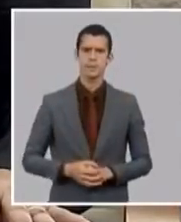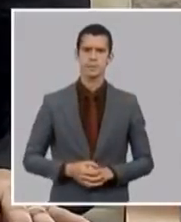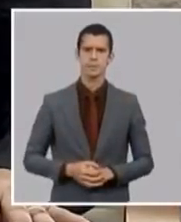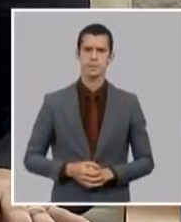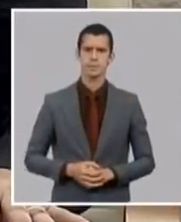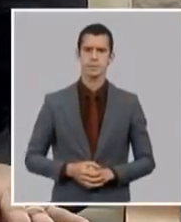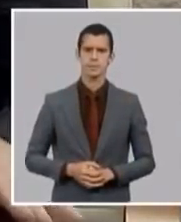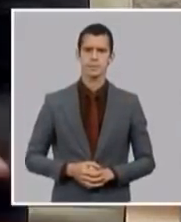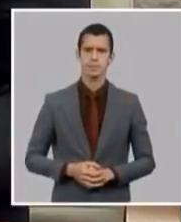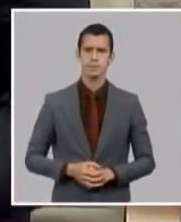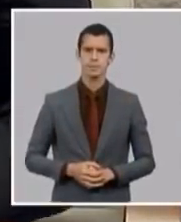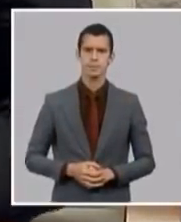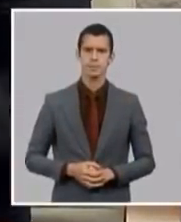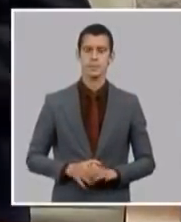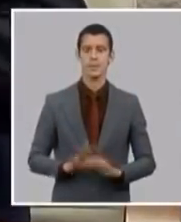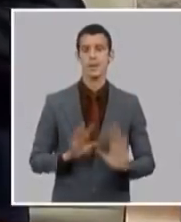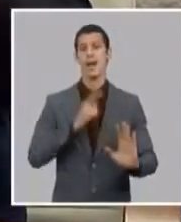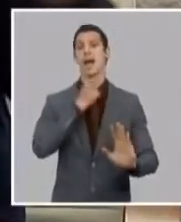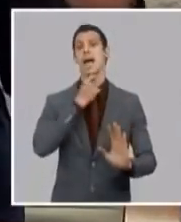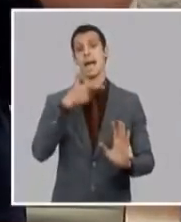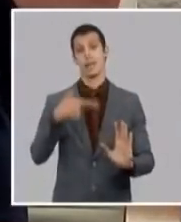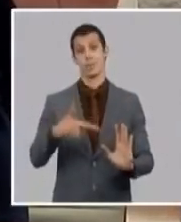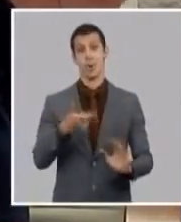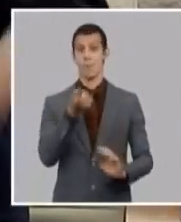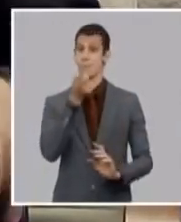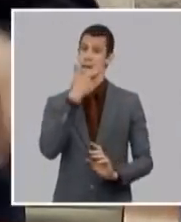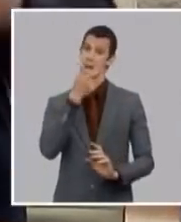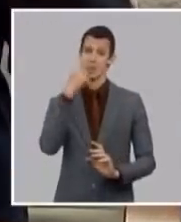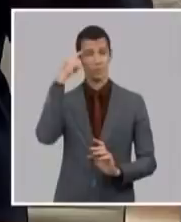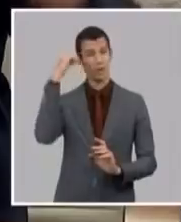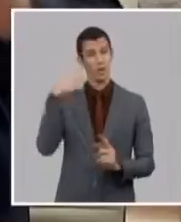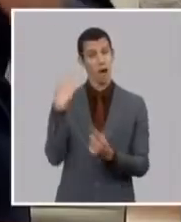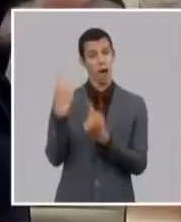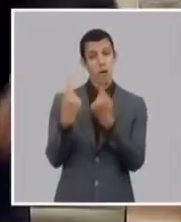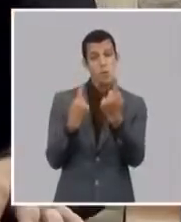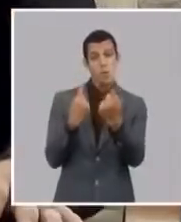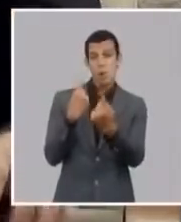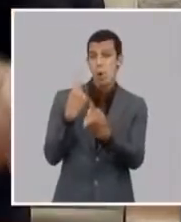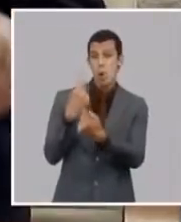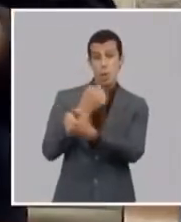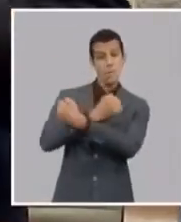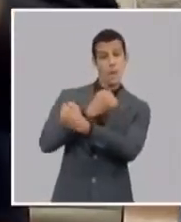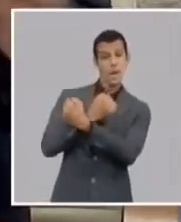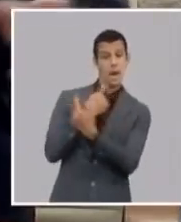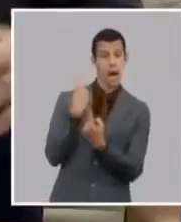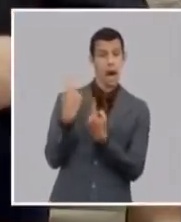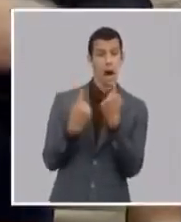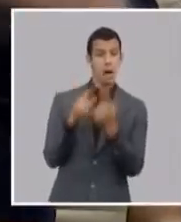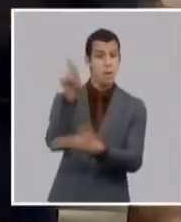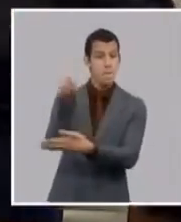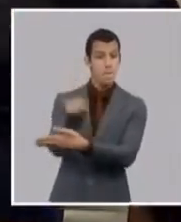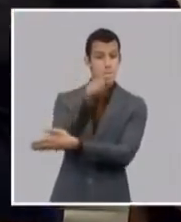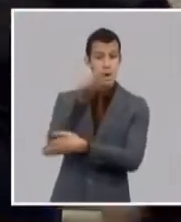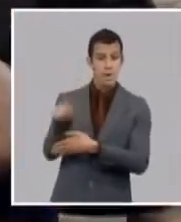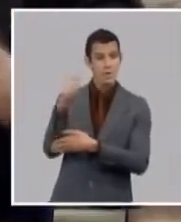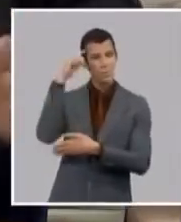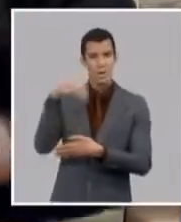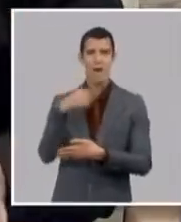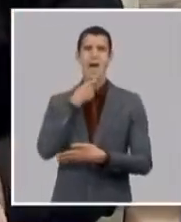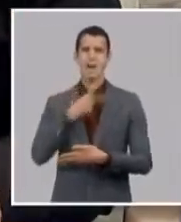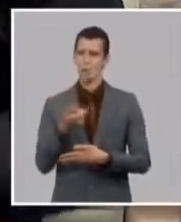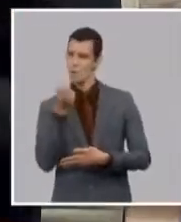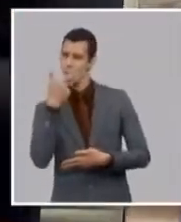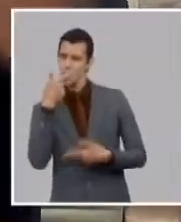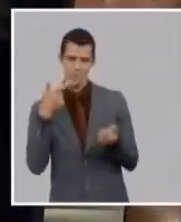su importación se encuentra prohibida todos los países del mundo hay una serie de medicamentos que mezclando lo pueden convertirse en una